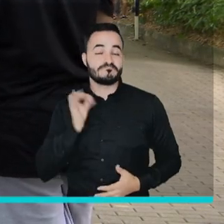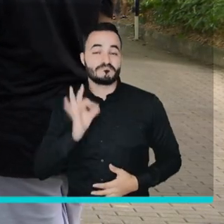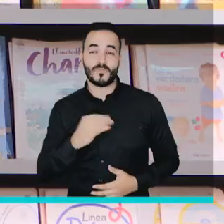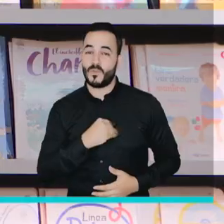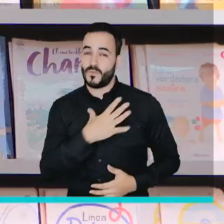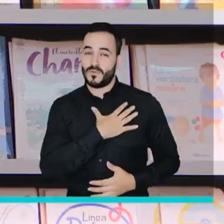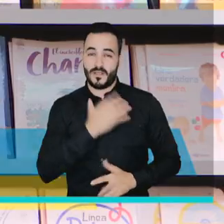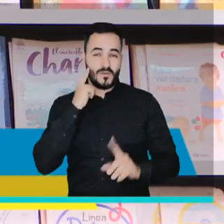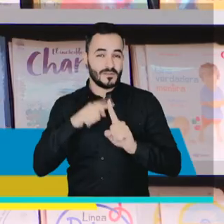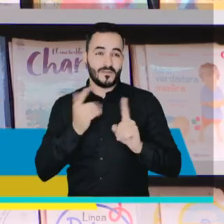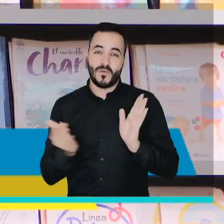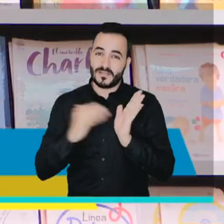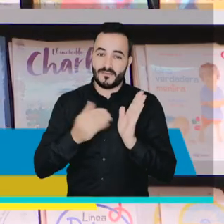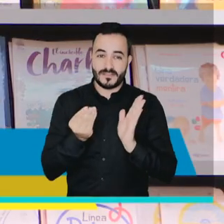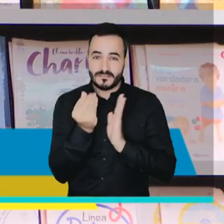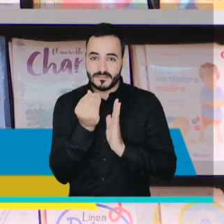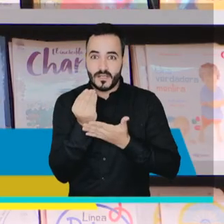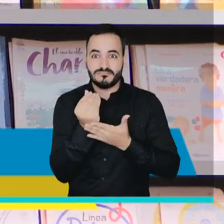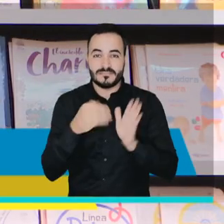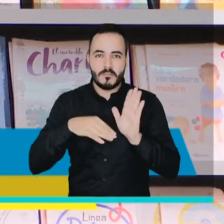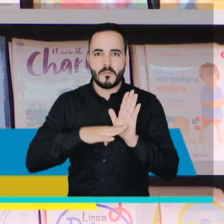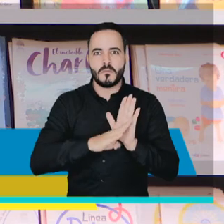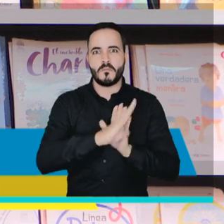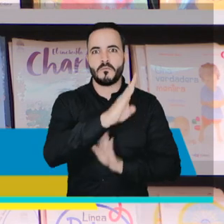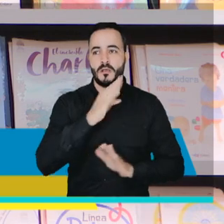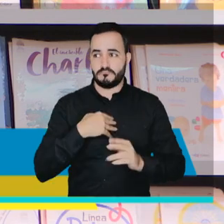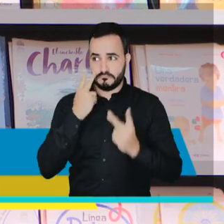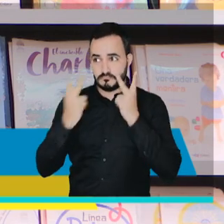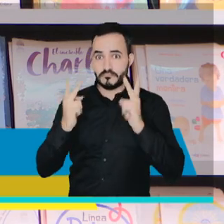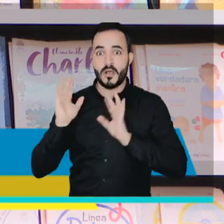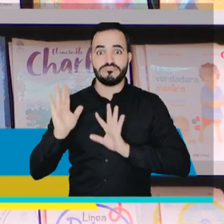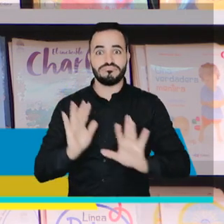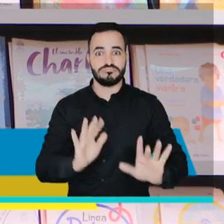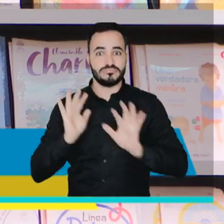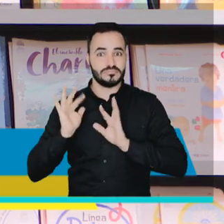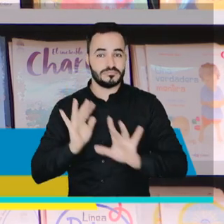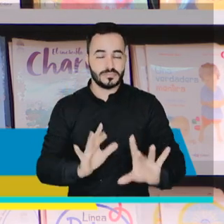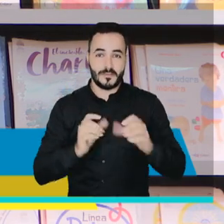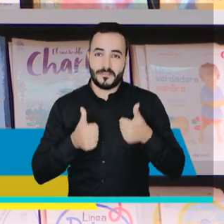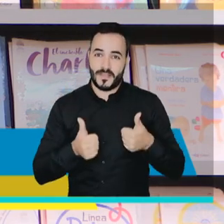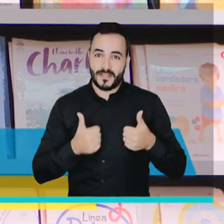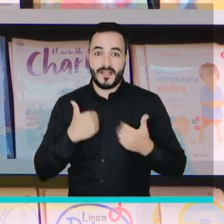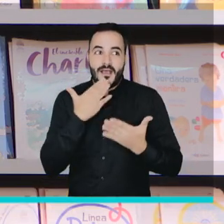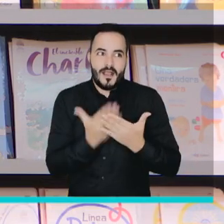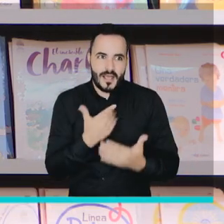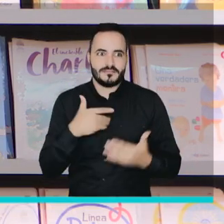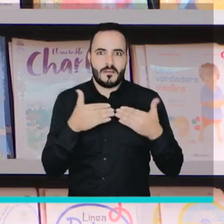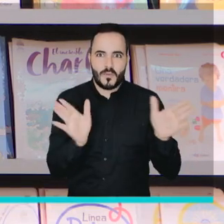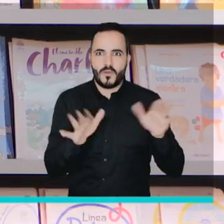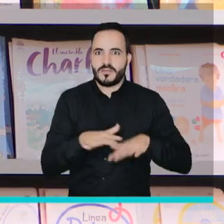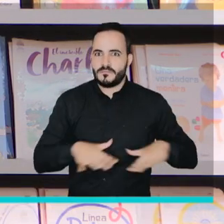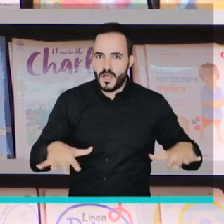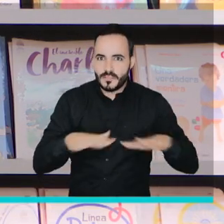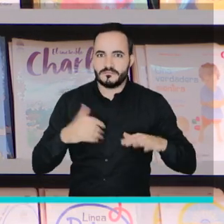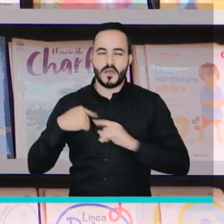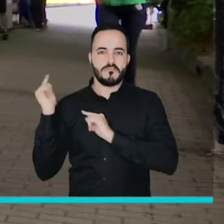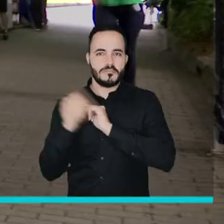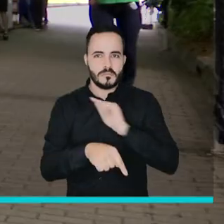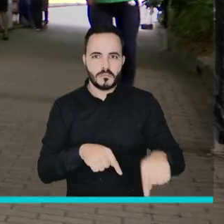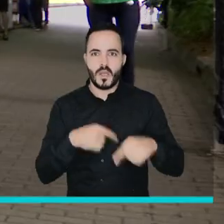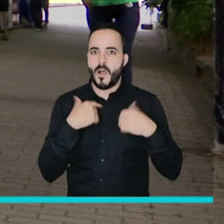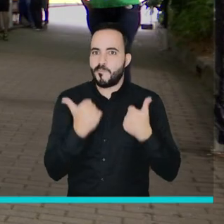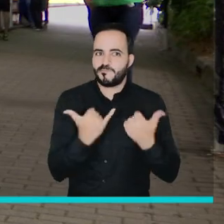Es una oportunidad para comenzar la reactivación económica y pues ha tenido muy buena aceptación. Claro, pues gracias a estos espacios podemos